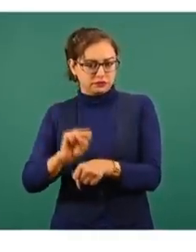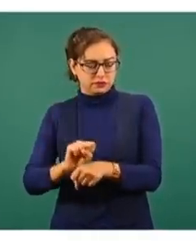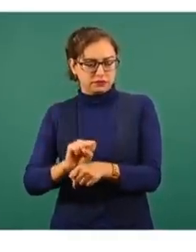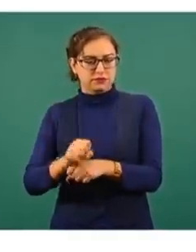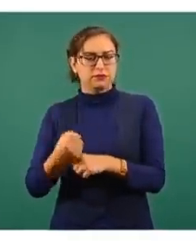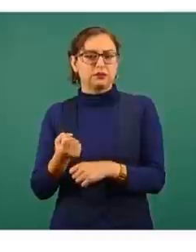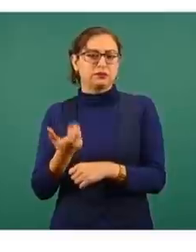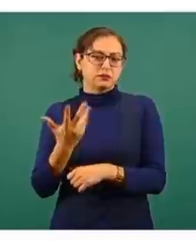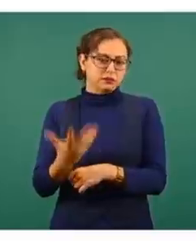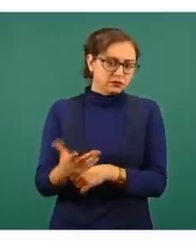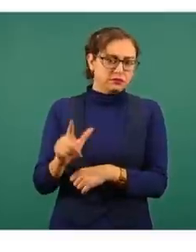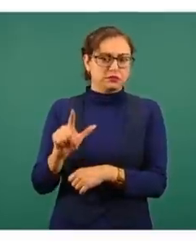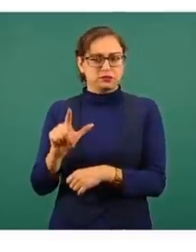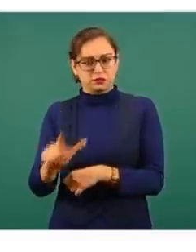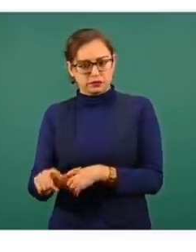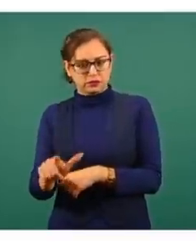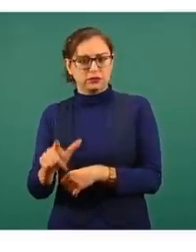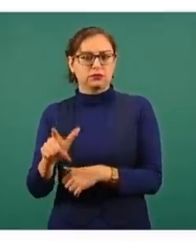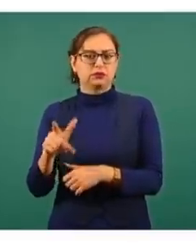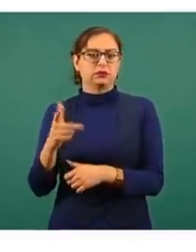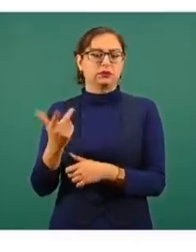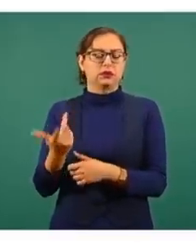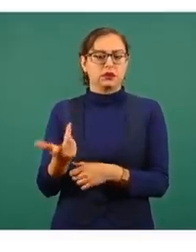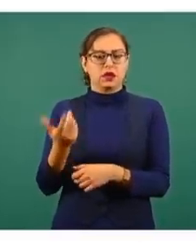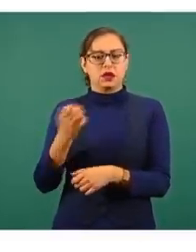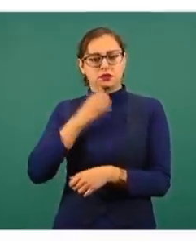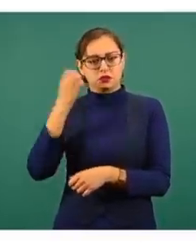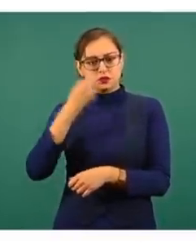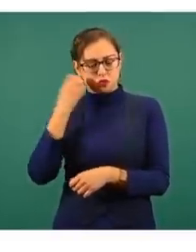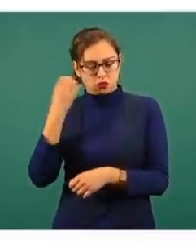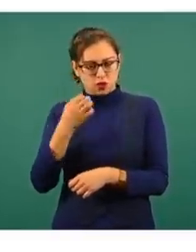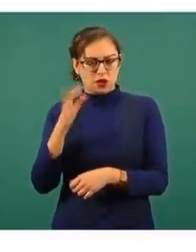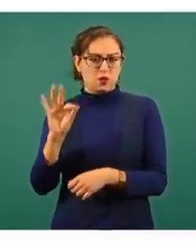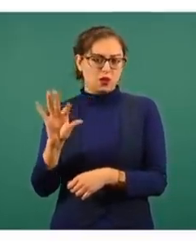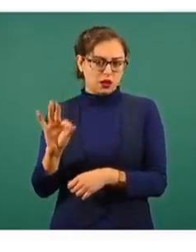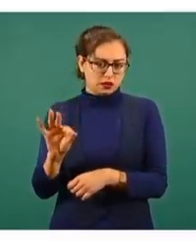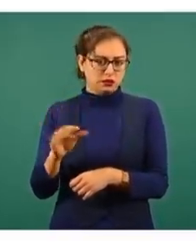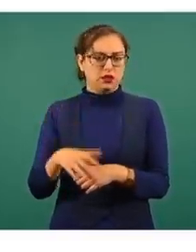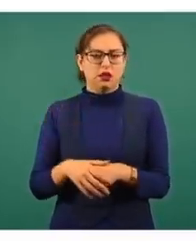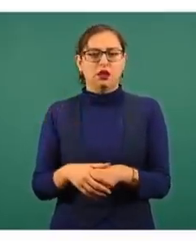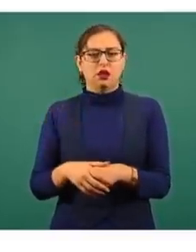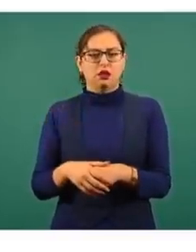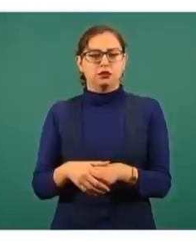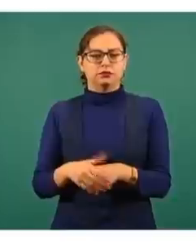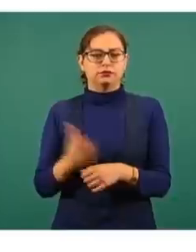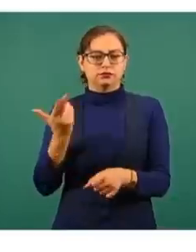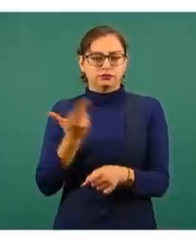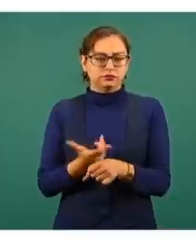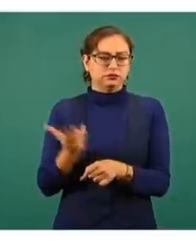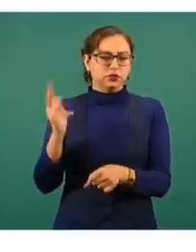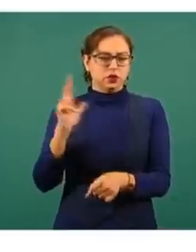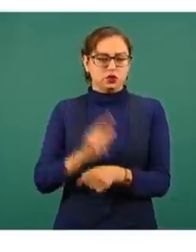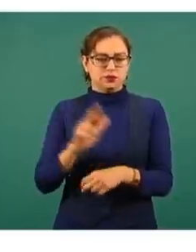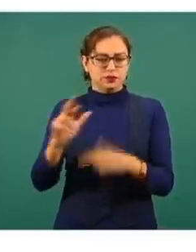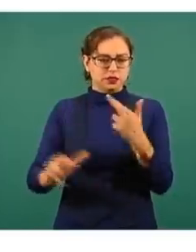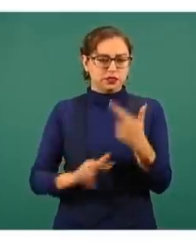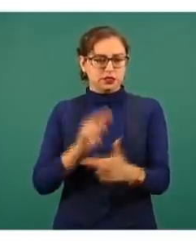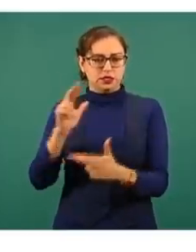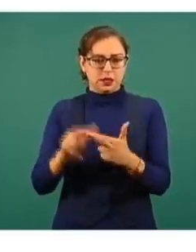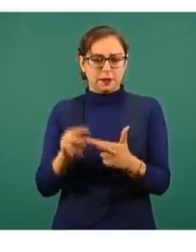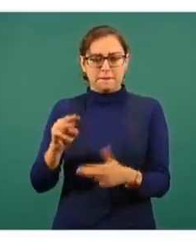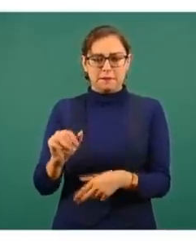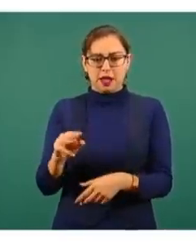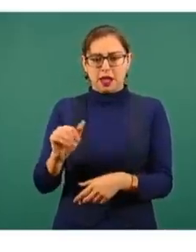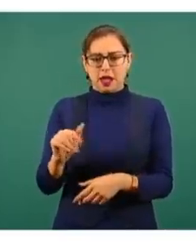número 17, la técnica número 40, el hospital regional de Mamantel,